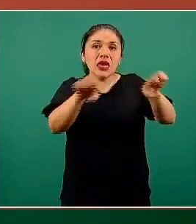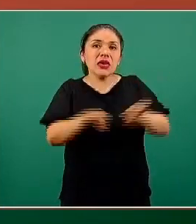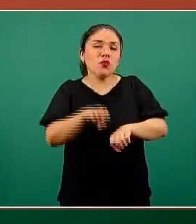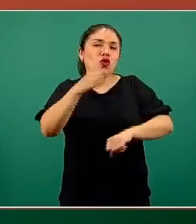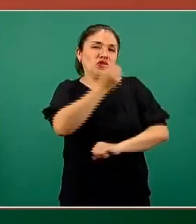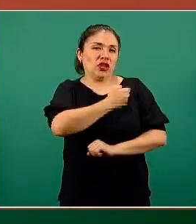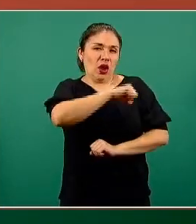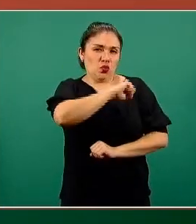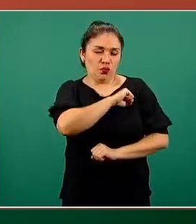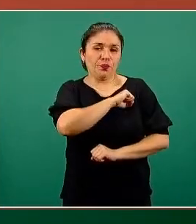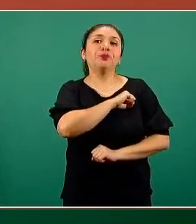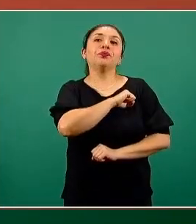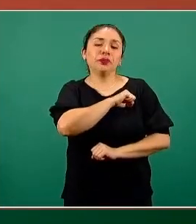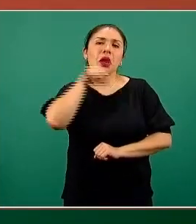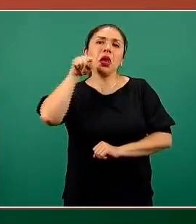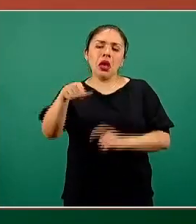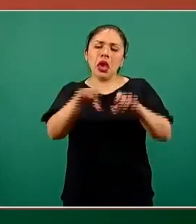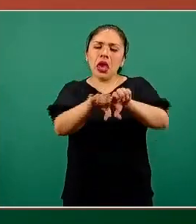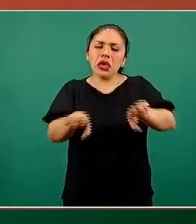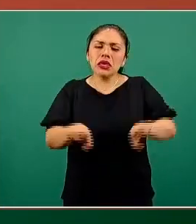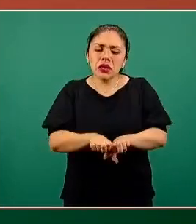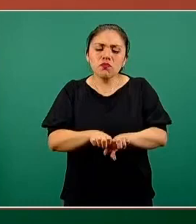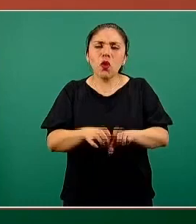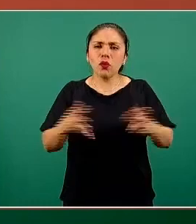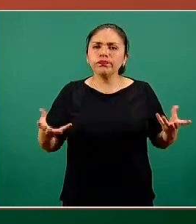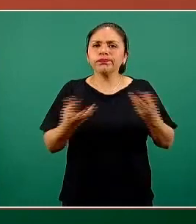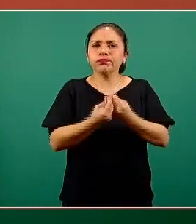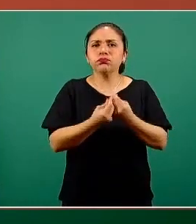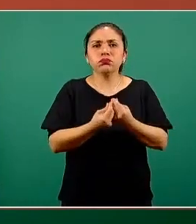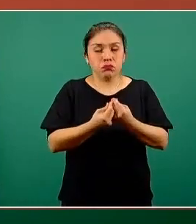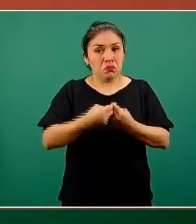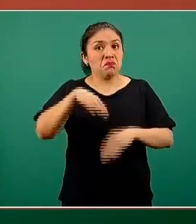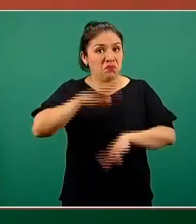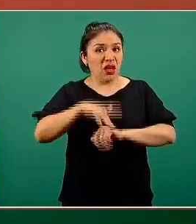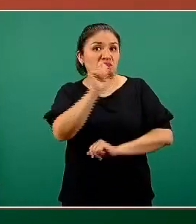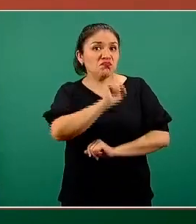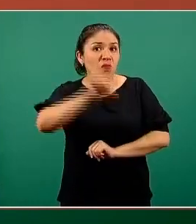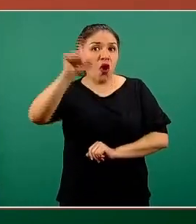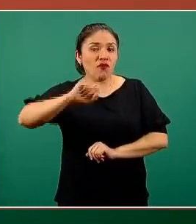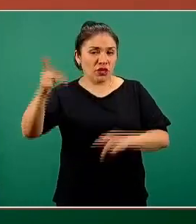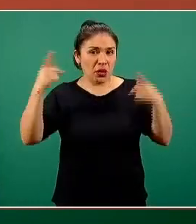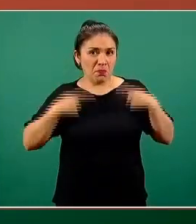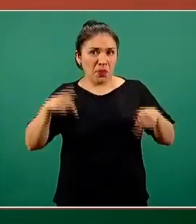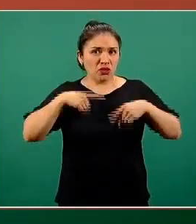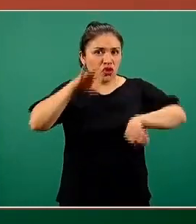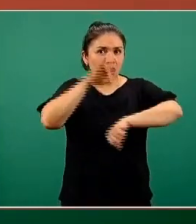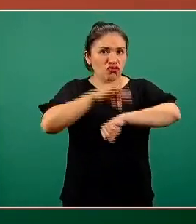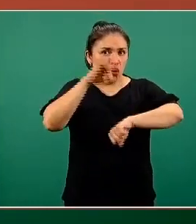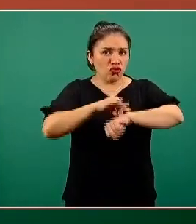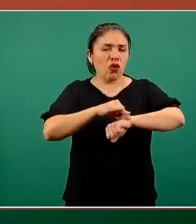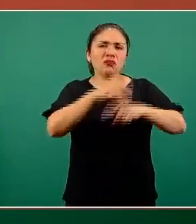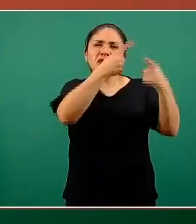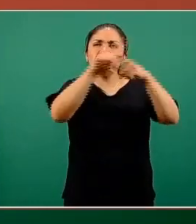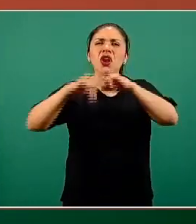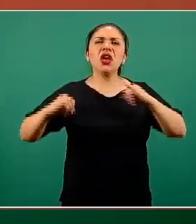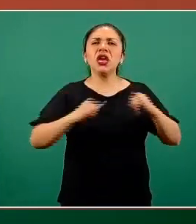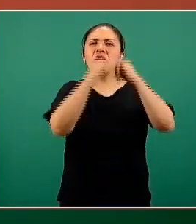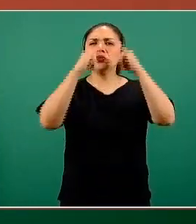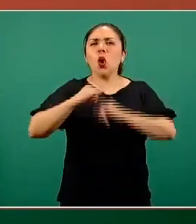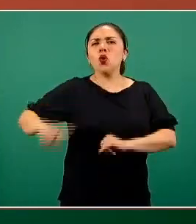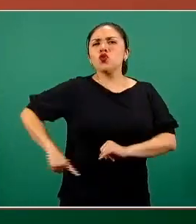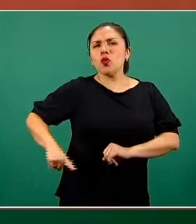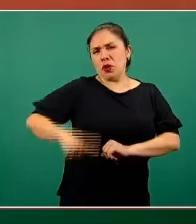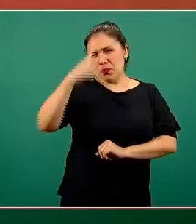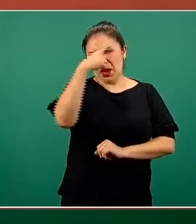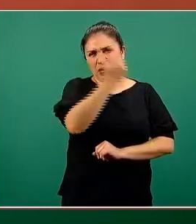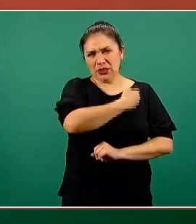salud, y se ha integrado un equipo muy competente, con profesionales de diversas instituciones públicas de